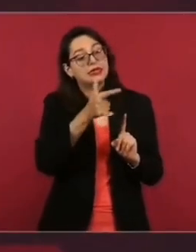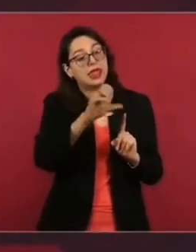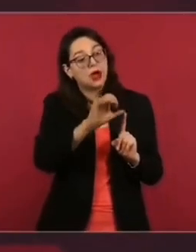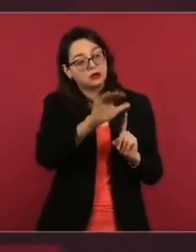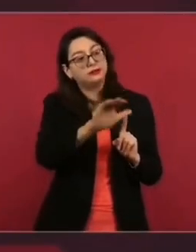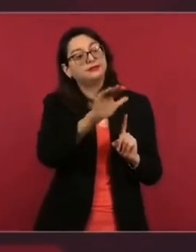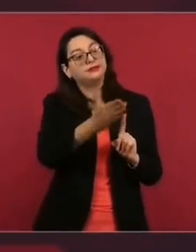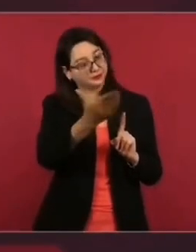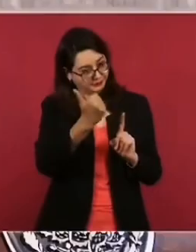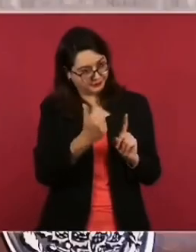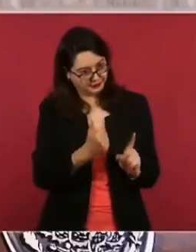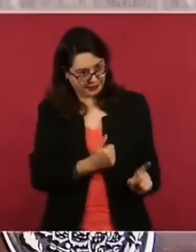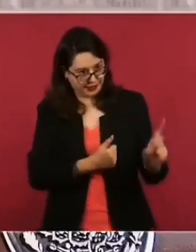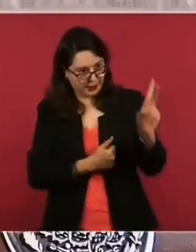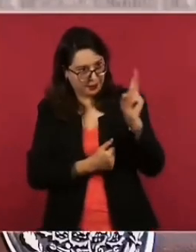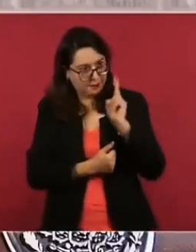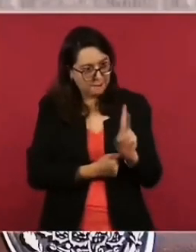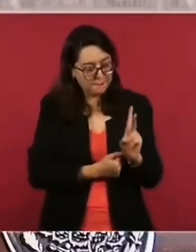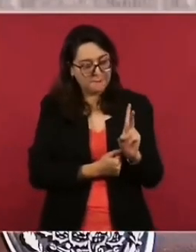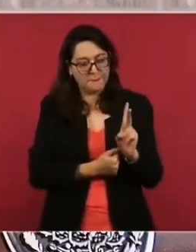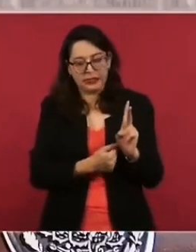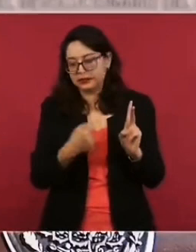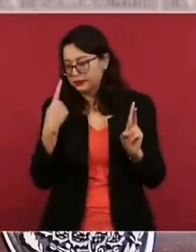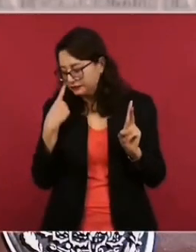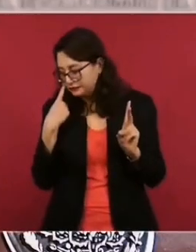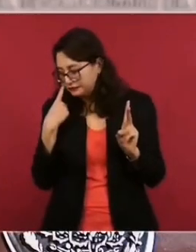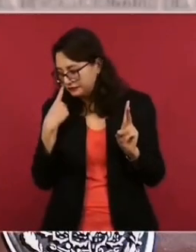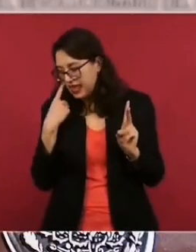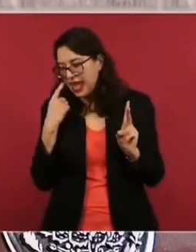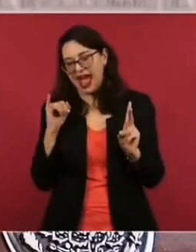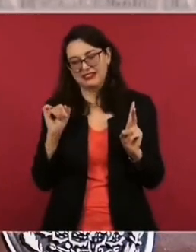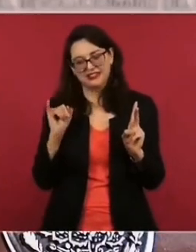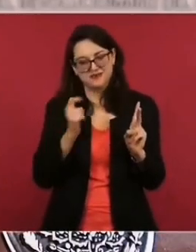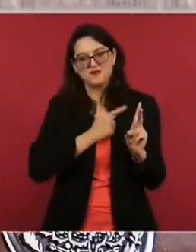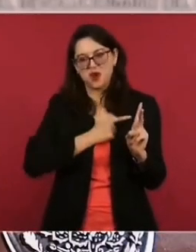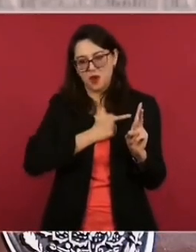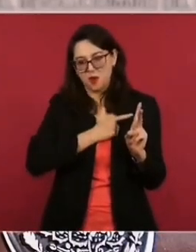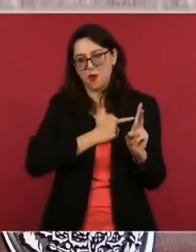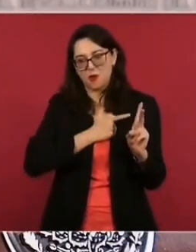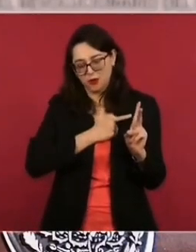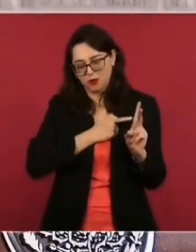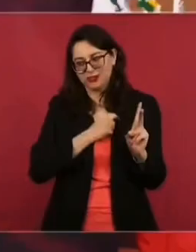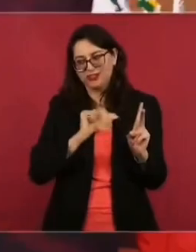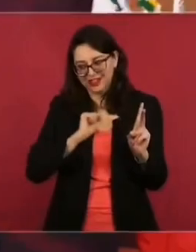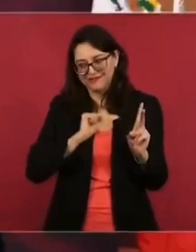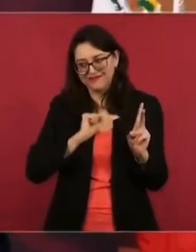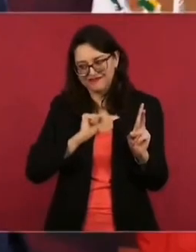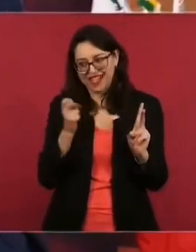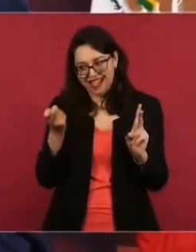me gusta mucho, con esto vamos a ser